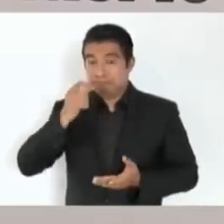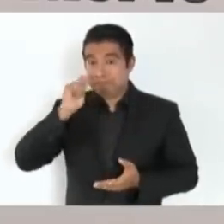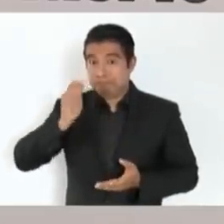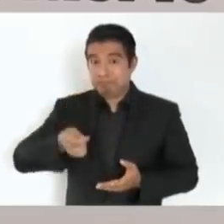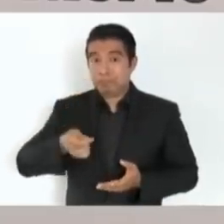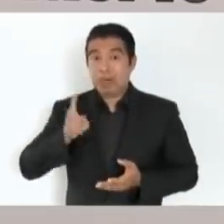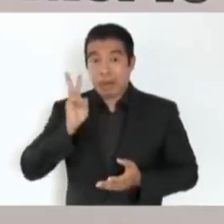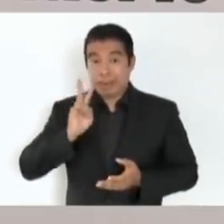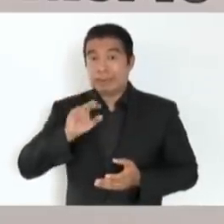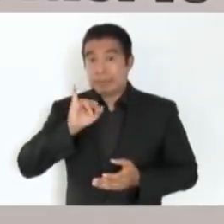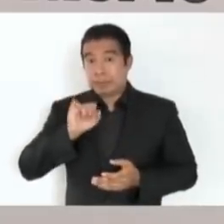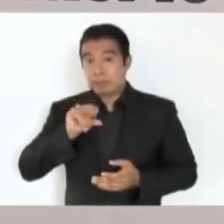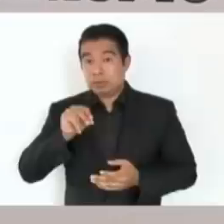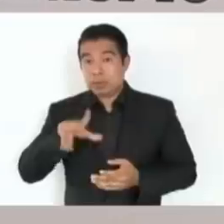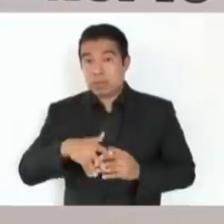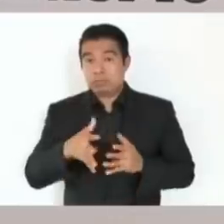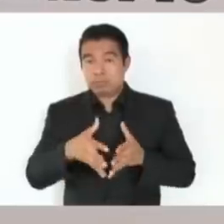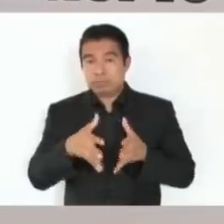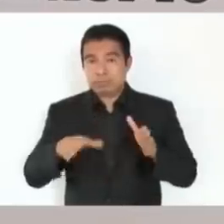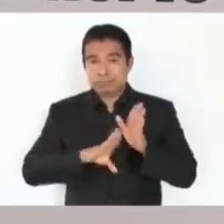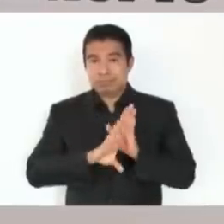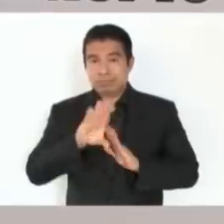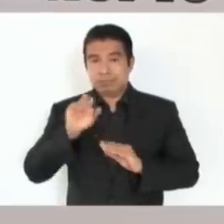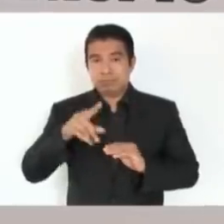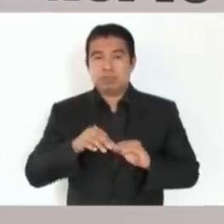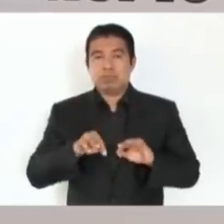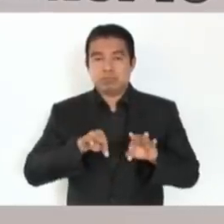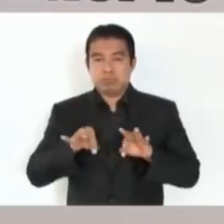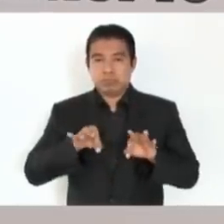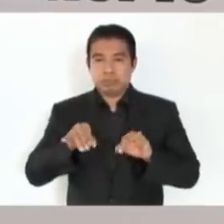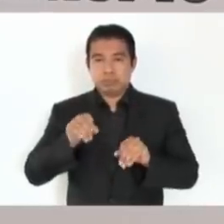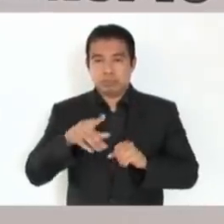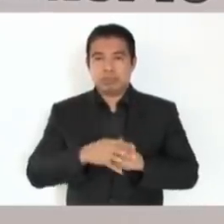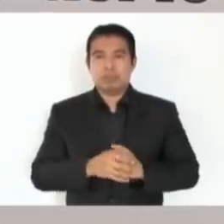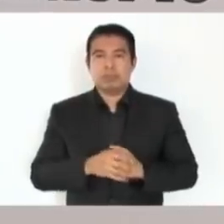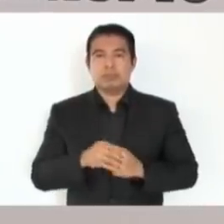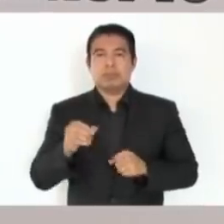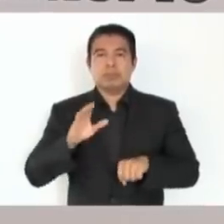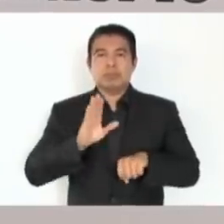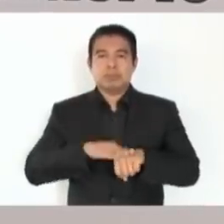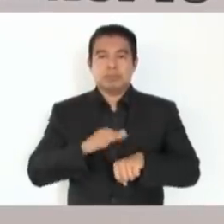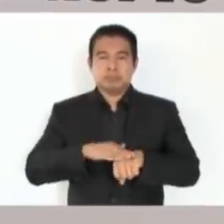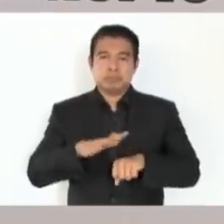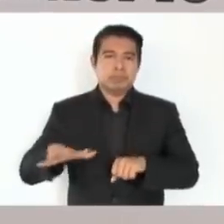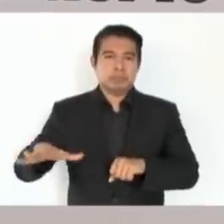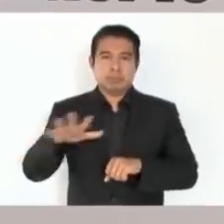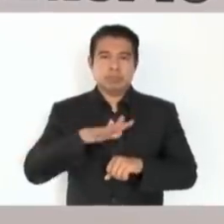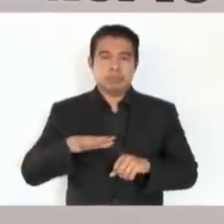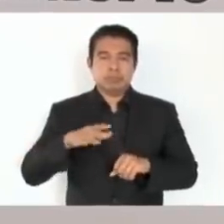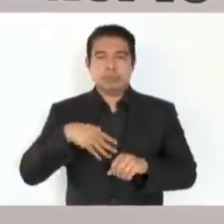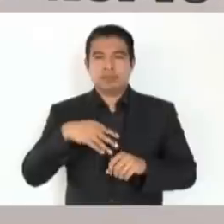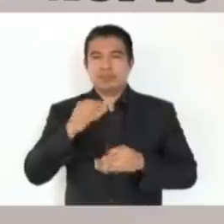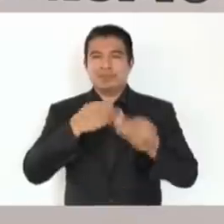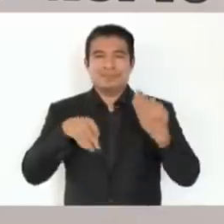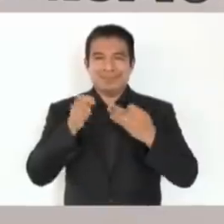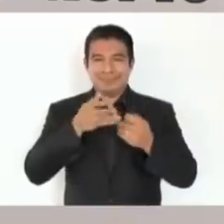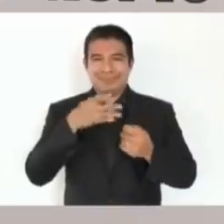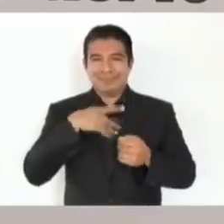avance en este tramo, que es muy importante. Están todas y todos